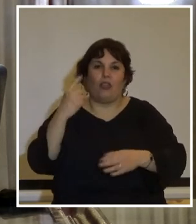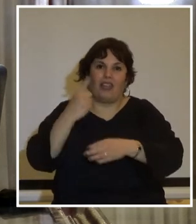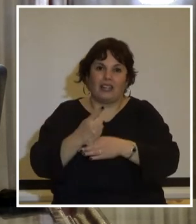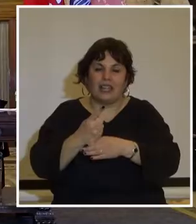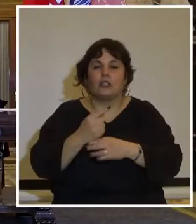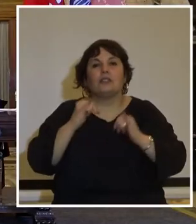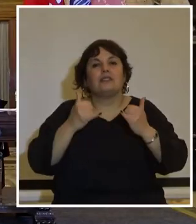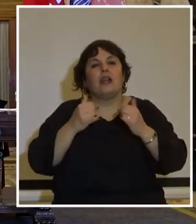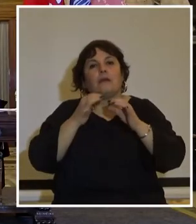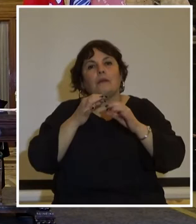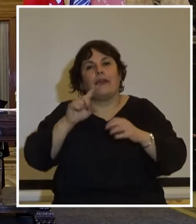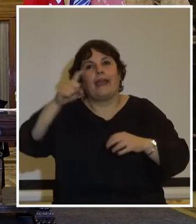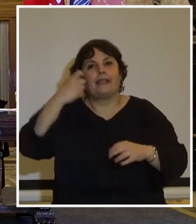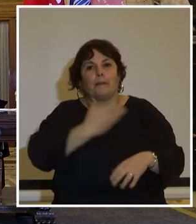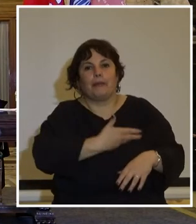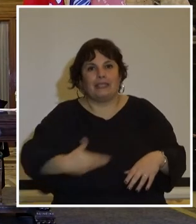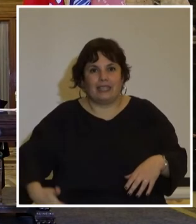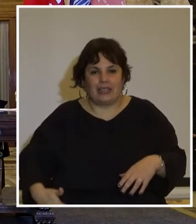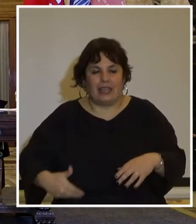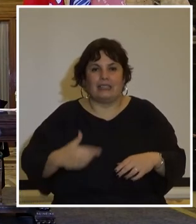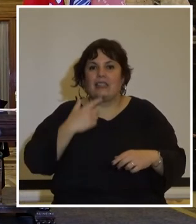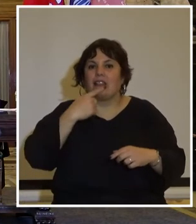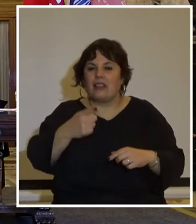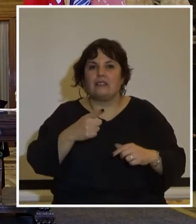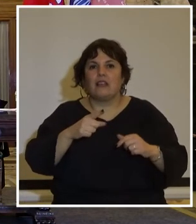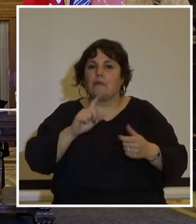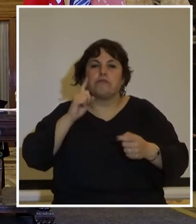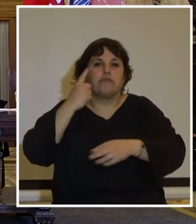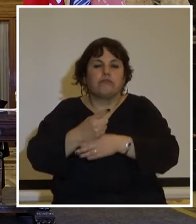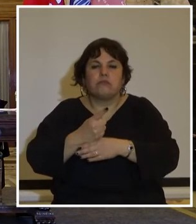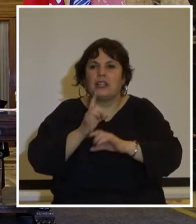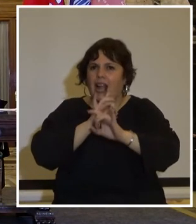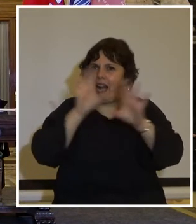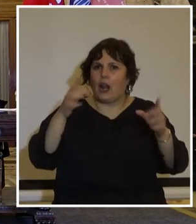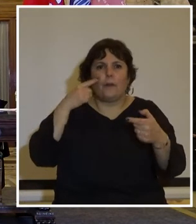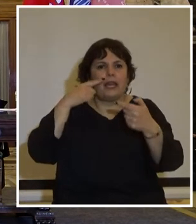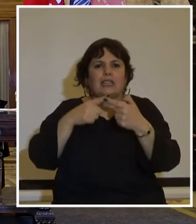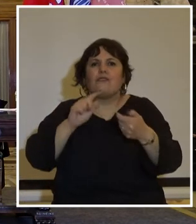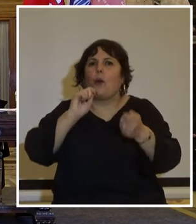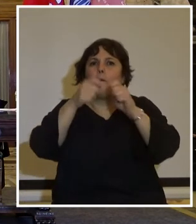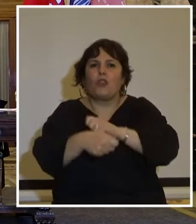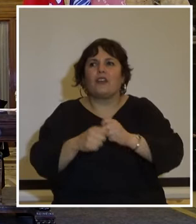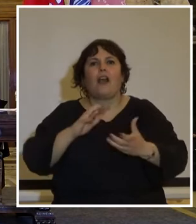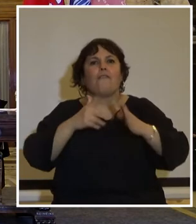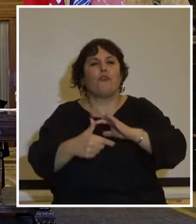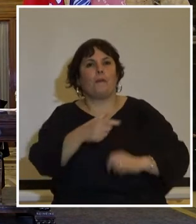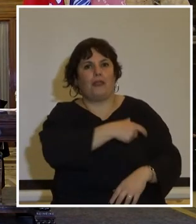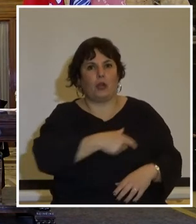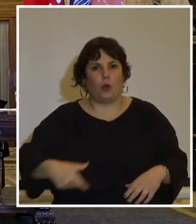palabras pronunciadas por el entonces presidente ante la ciudadanía explicando la medida adoptada se revela un claro propósito de modificar la forma de gobierno